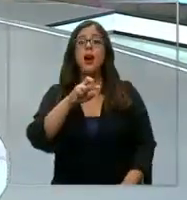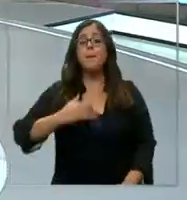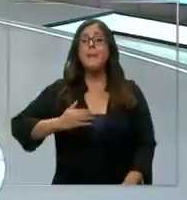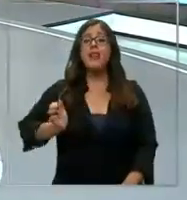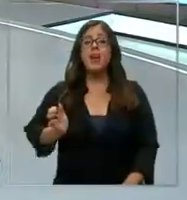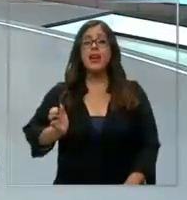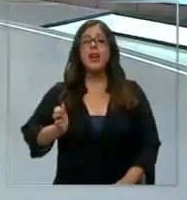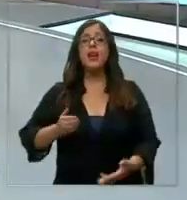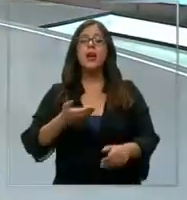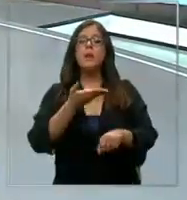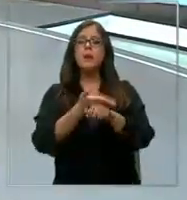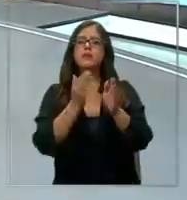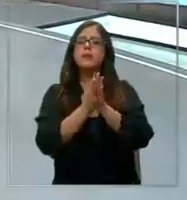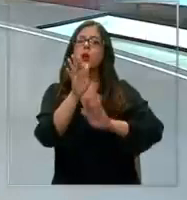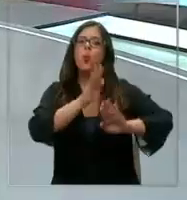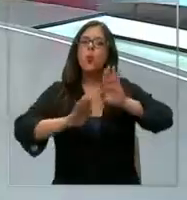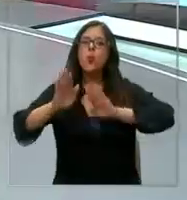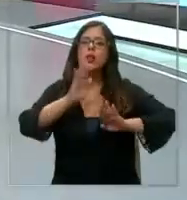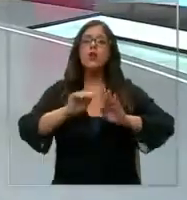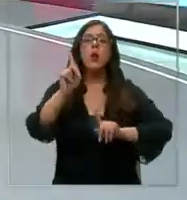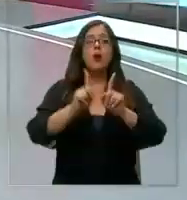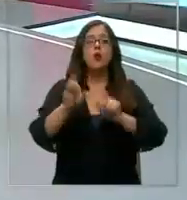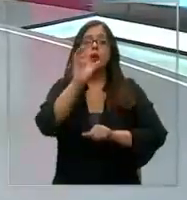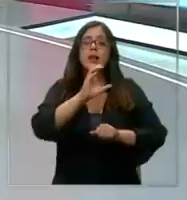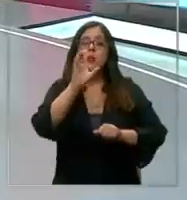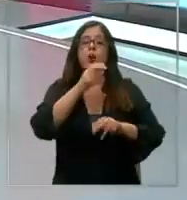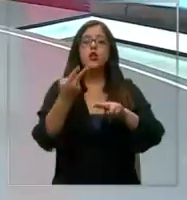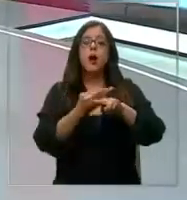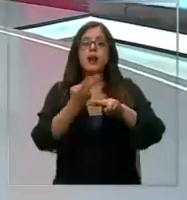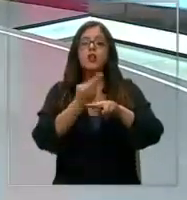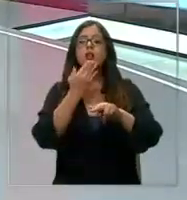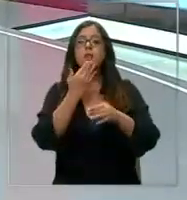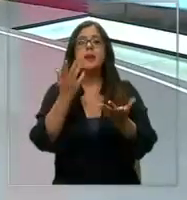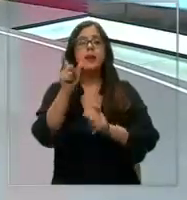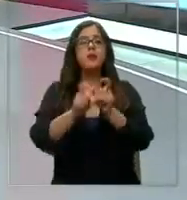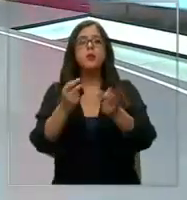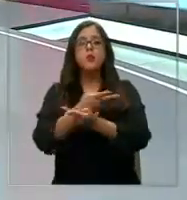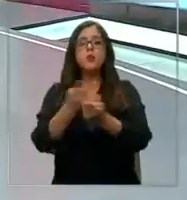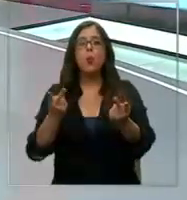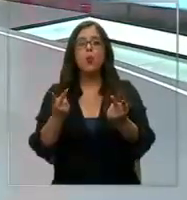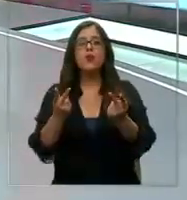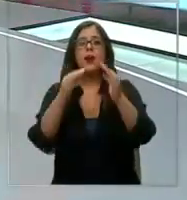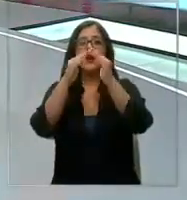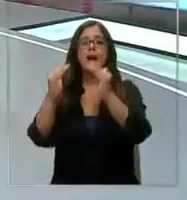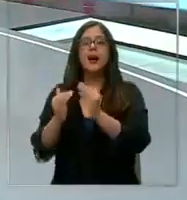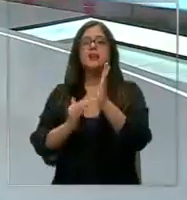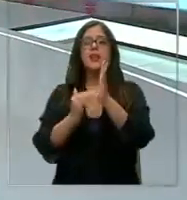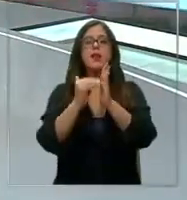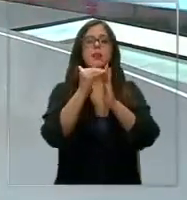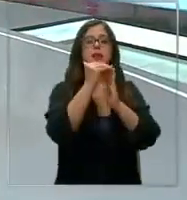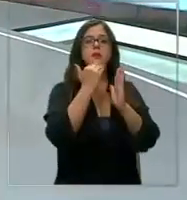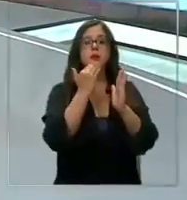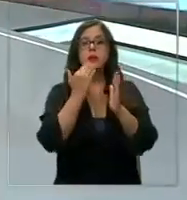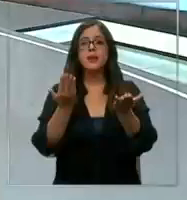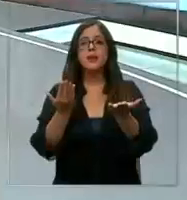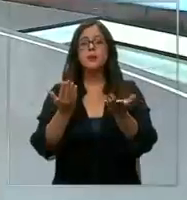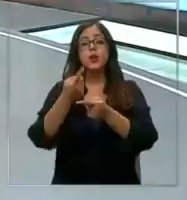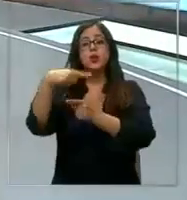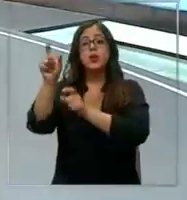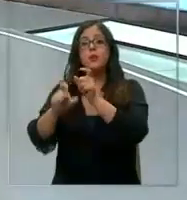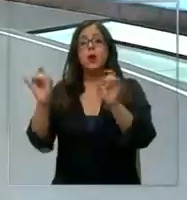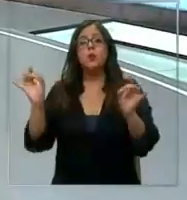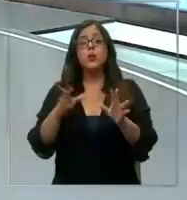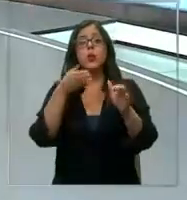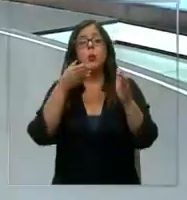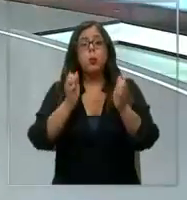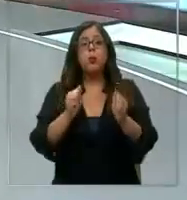pide tener cuidado no solo a aquellos que están buscando un arriendo, sino también a los que publican sus casas y departamentos, ya que otras personas